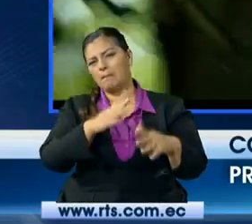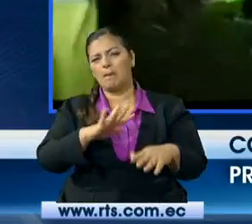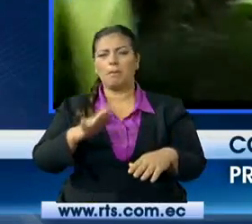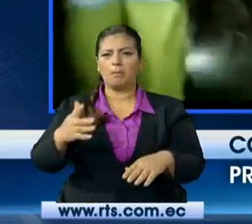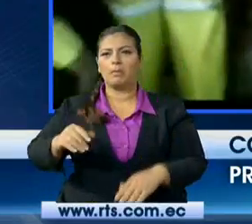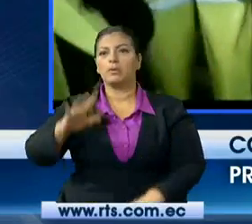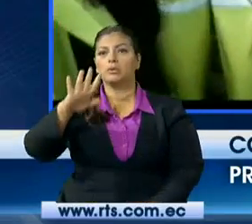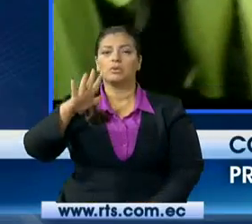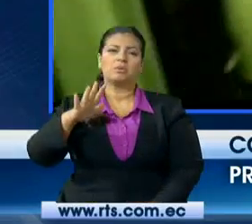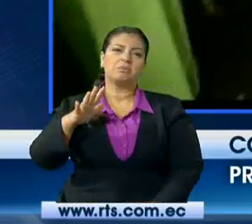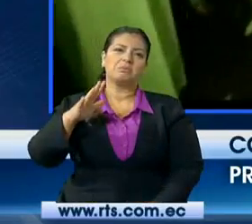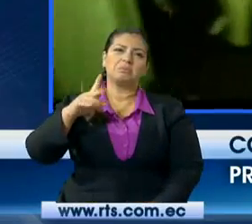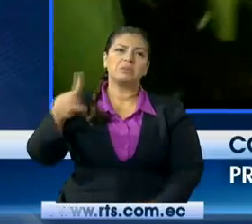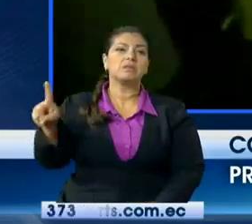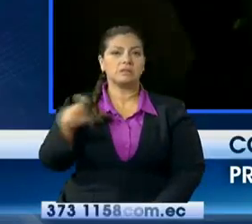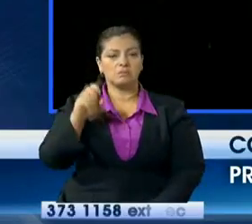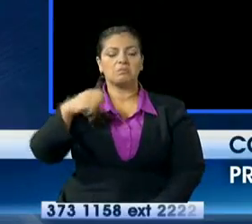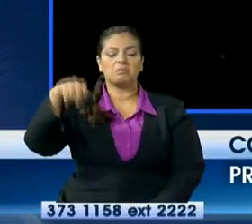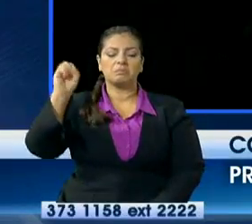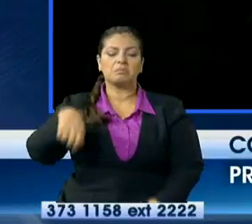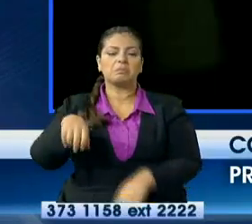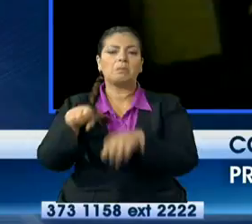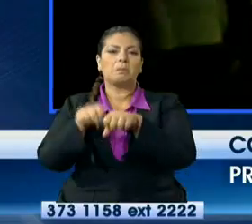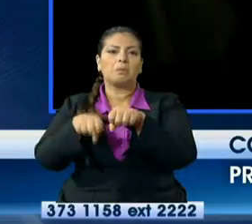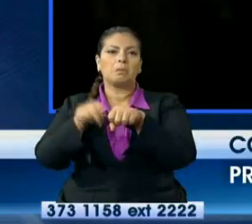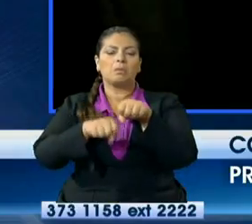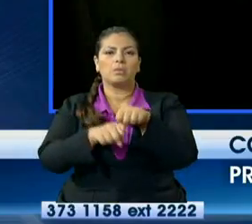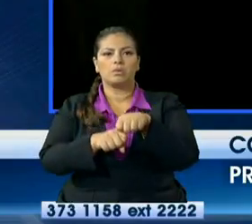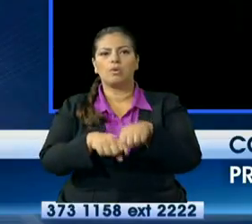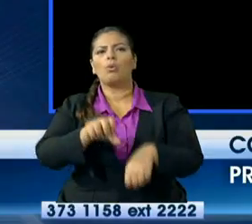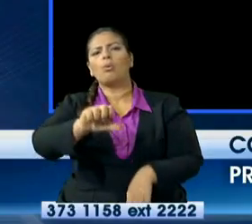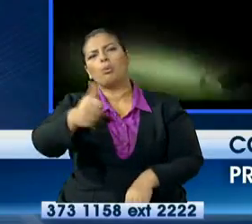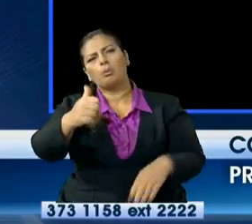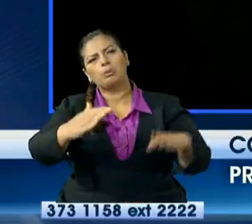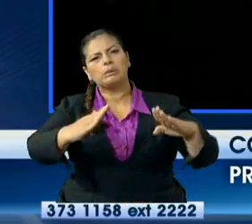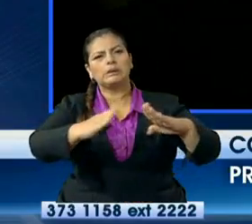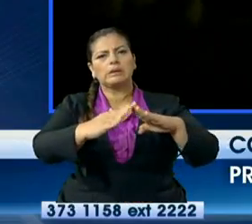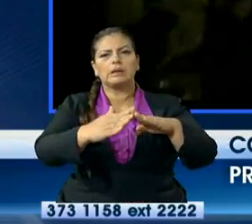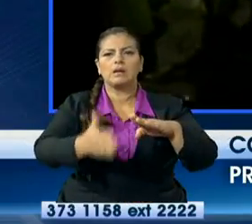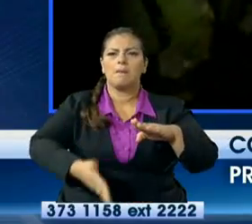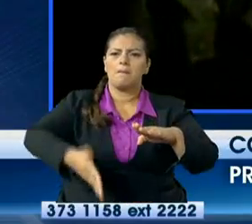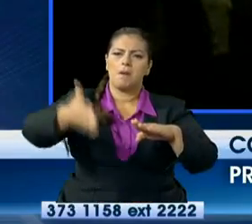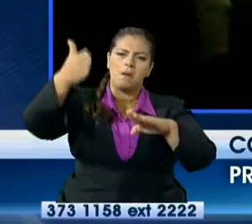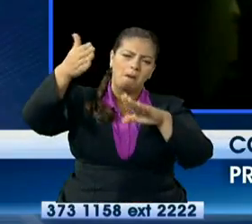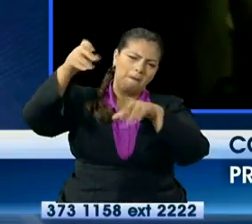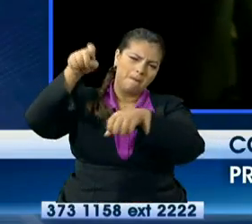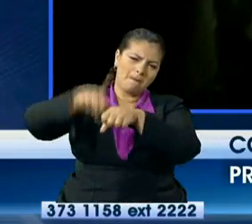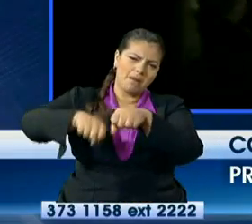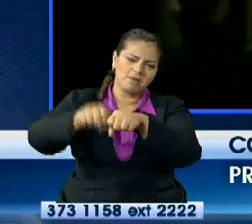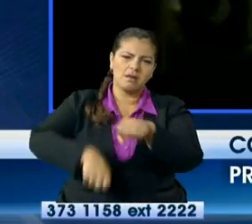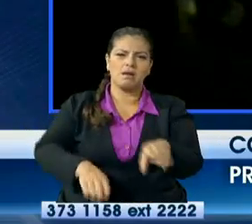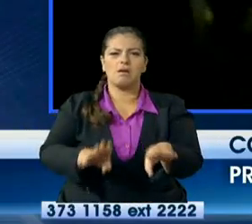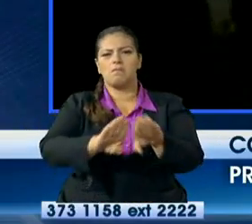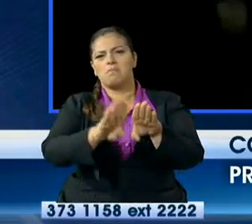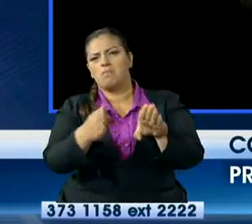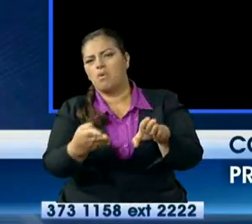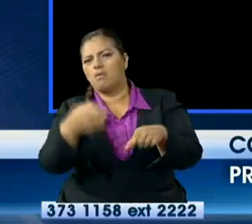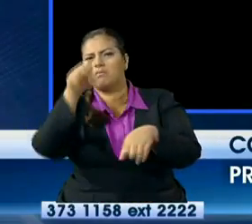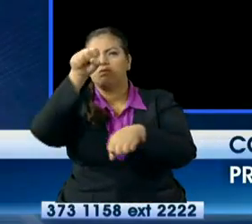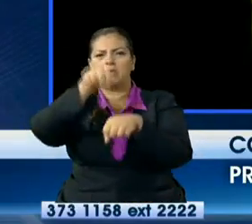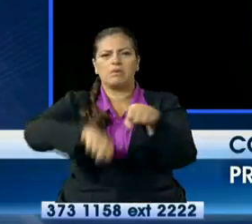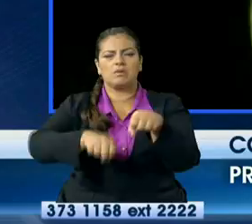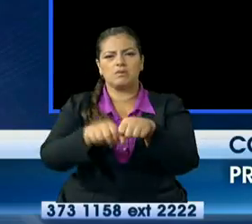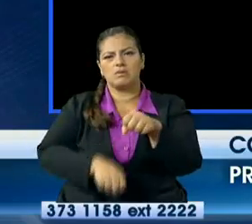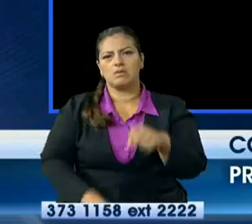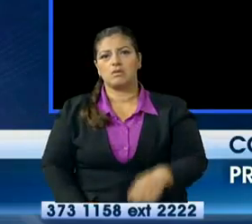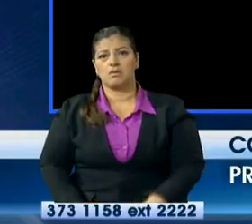llenas de materiales, se han dañado las paredes, se han ido todas las puertas. Recuerden que el agua pasó por